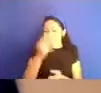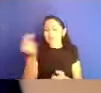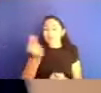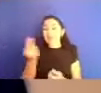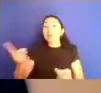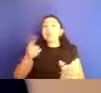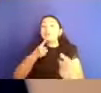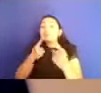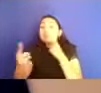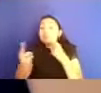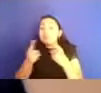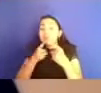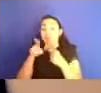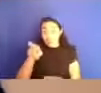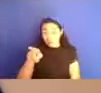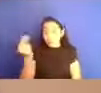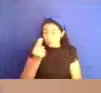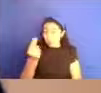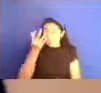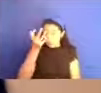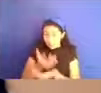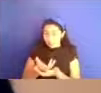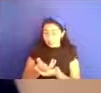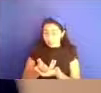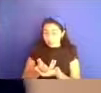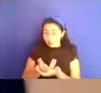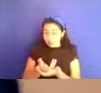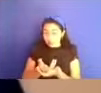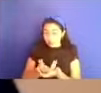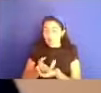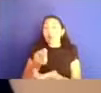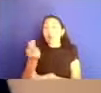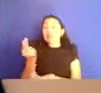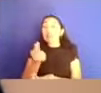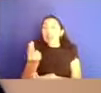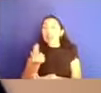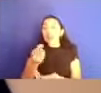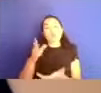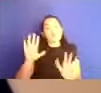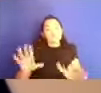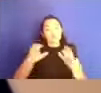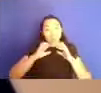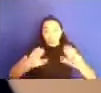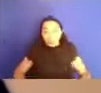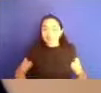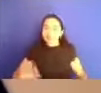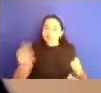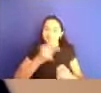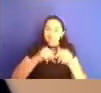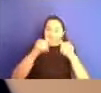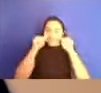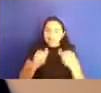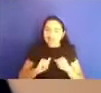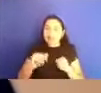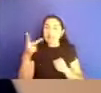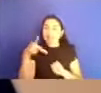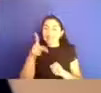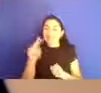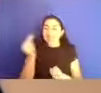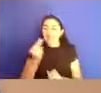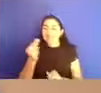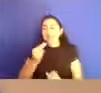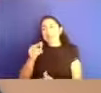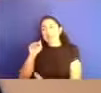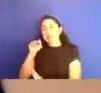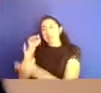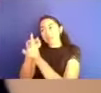parte, si ustedes lo requieren, esa es una negociación. La vida humana es una negociación. ¿No? No hay de otra.